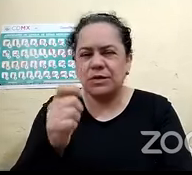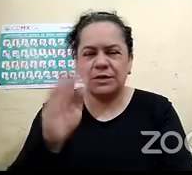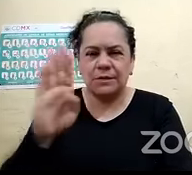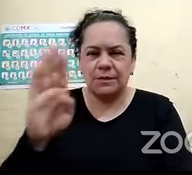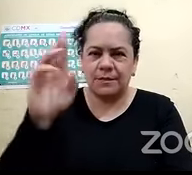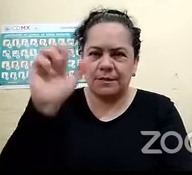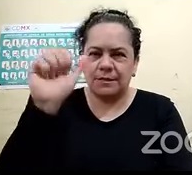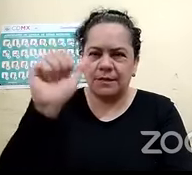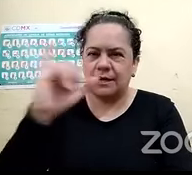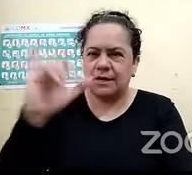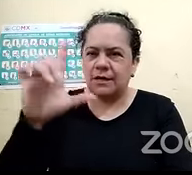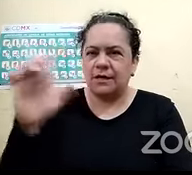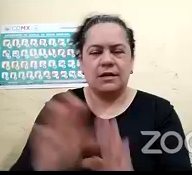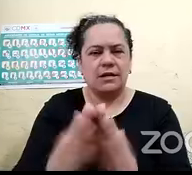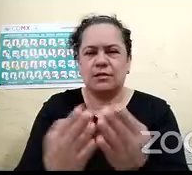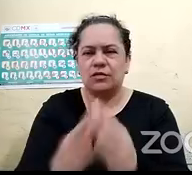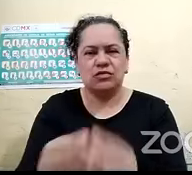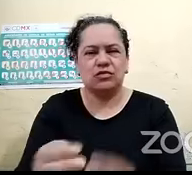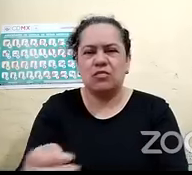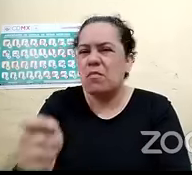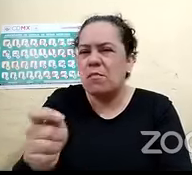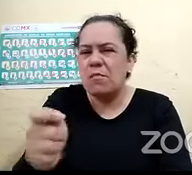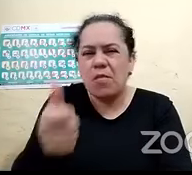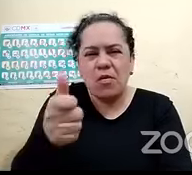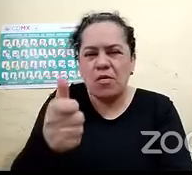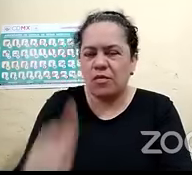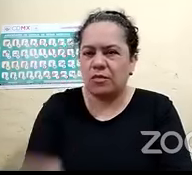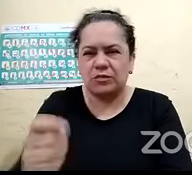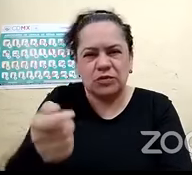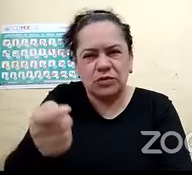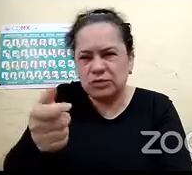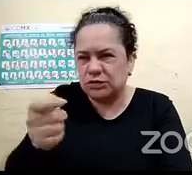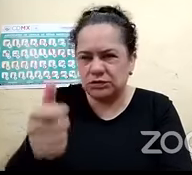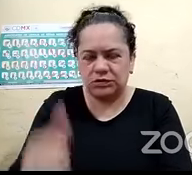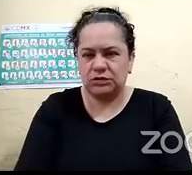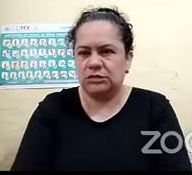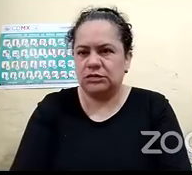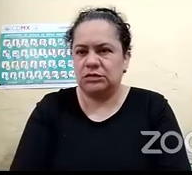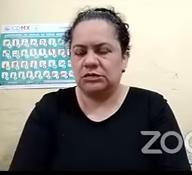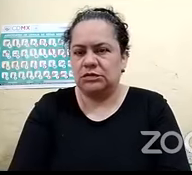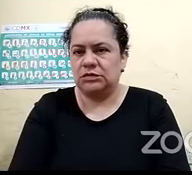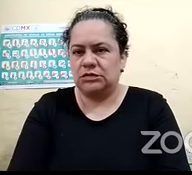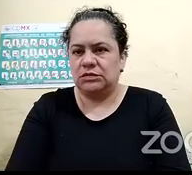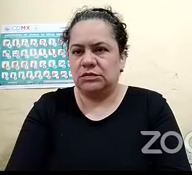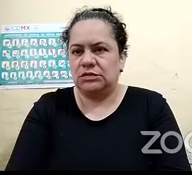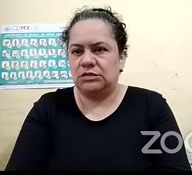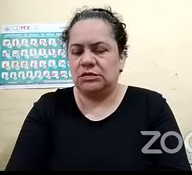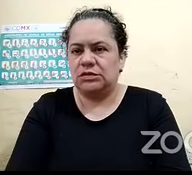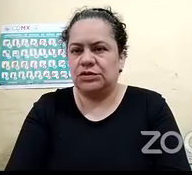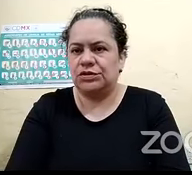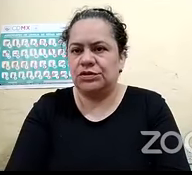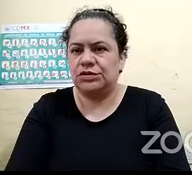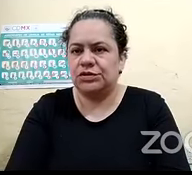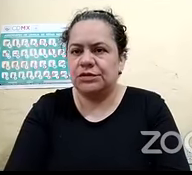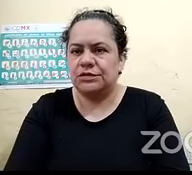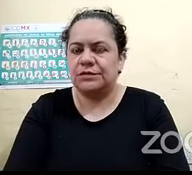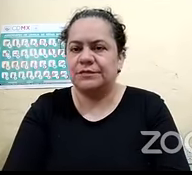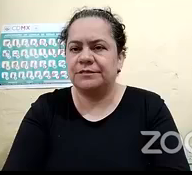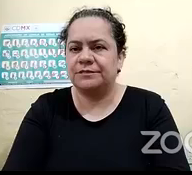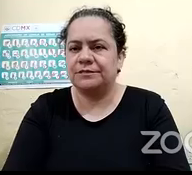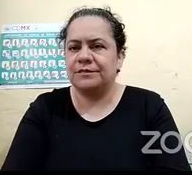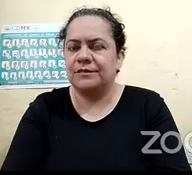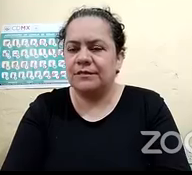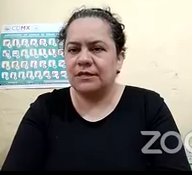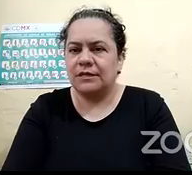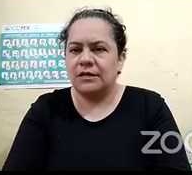acceso entonces ahorita nos organizamos con eso y lo publicamos en la página del medio y